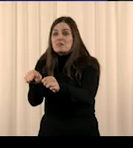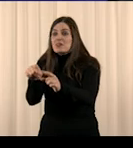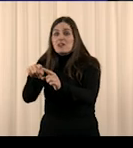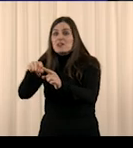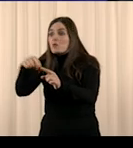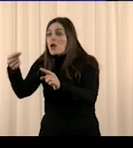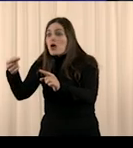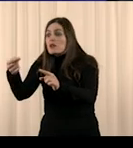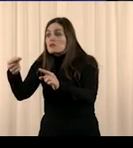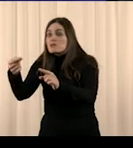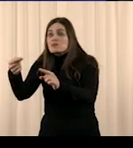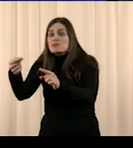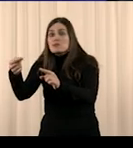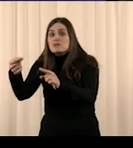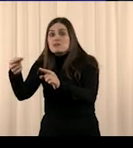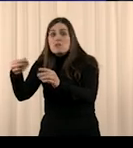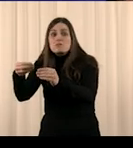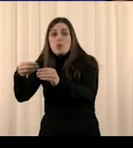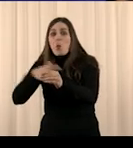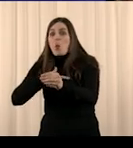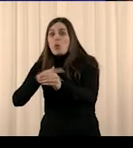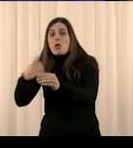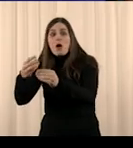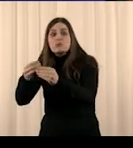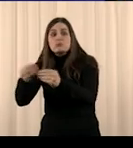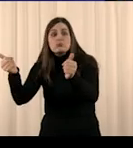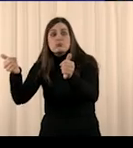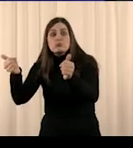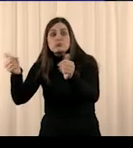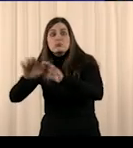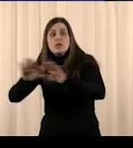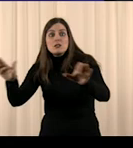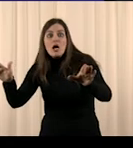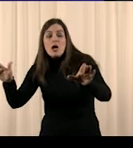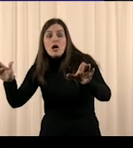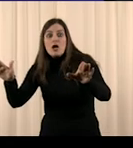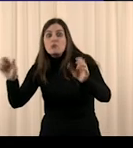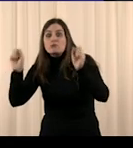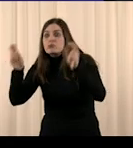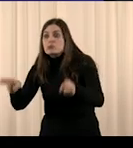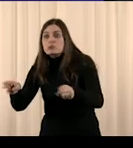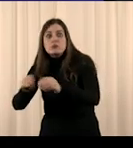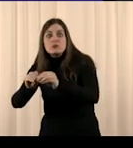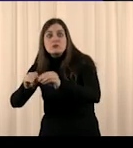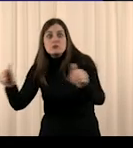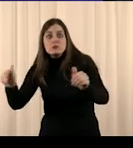desaparecemos. Se acabó.